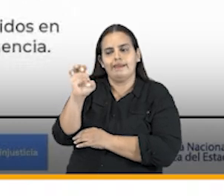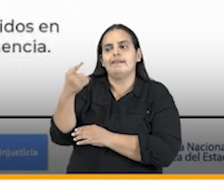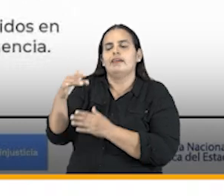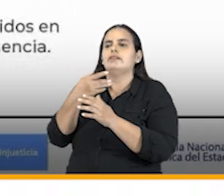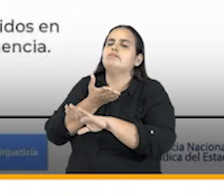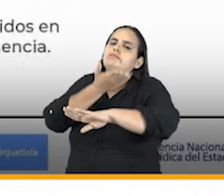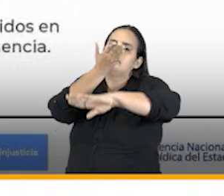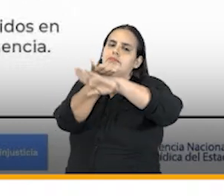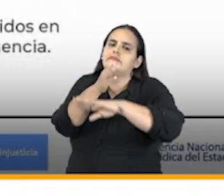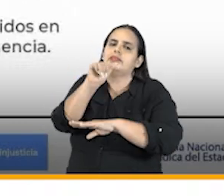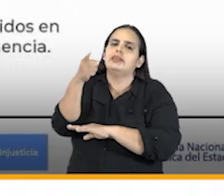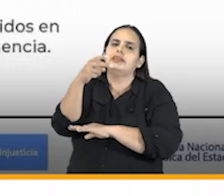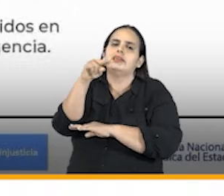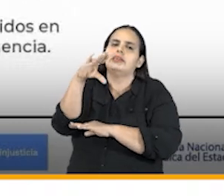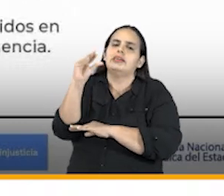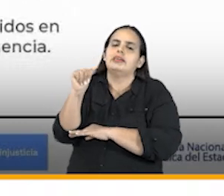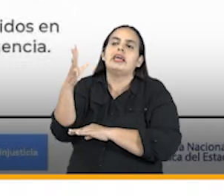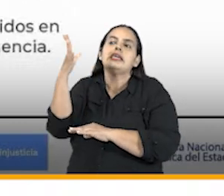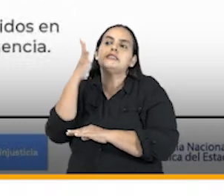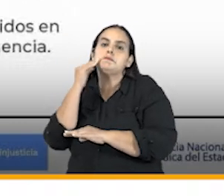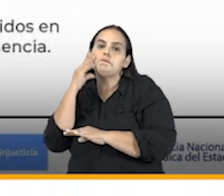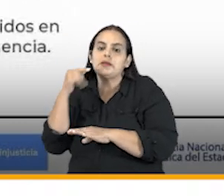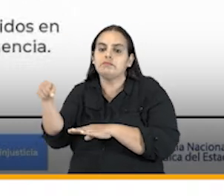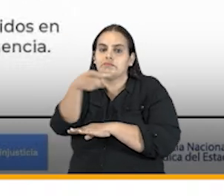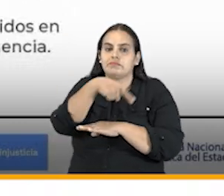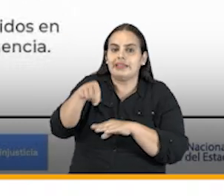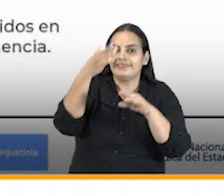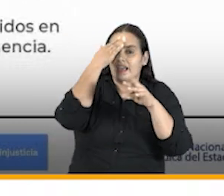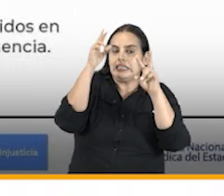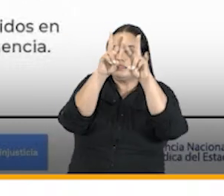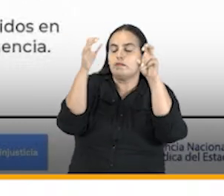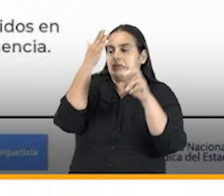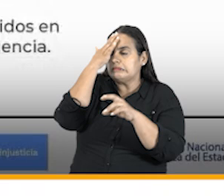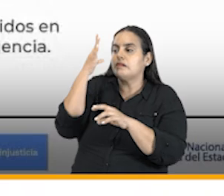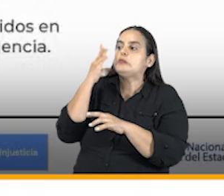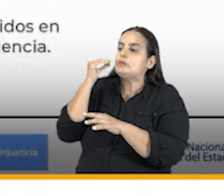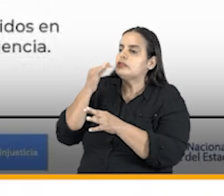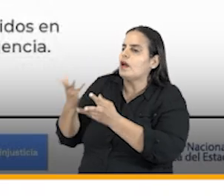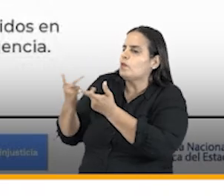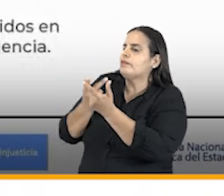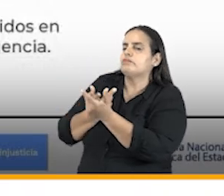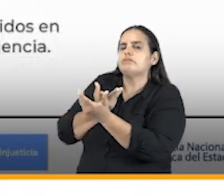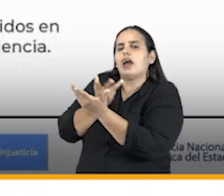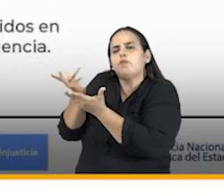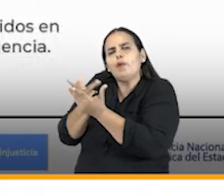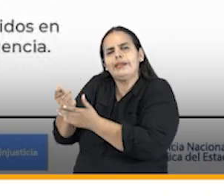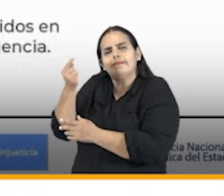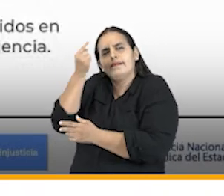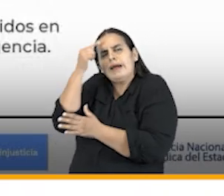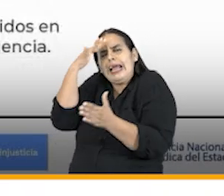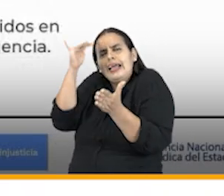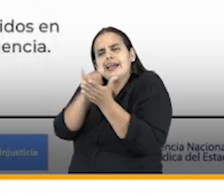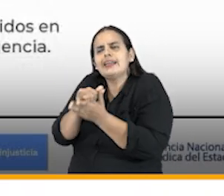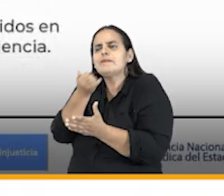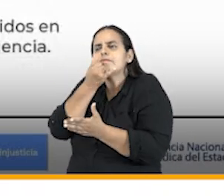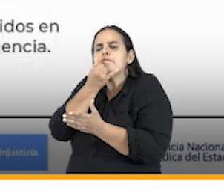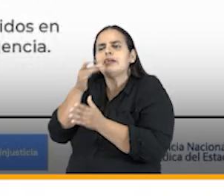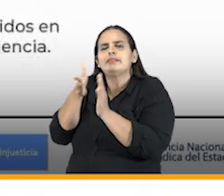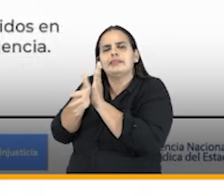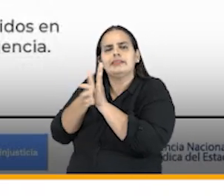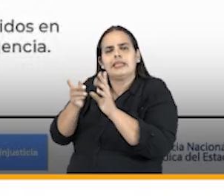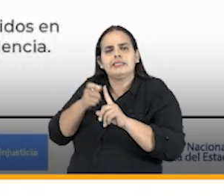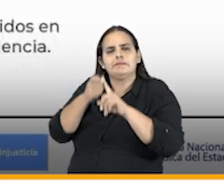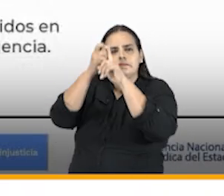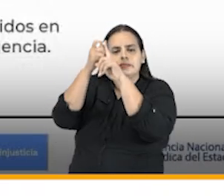le solicitó a la agencia que nuestra condición de expertos en esta materia le diéramos un concepto sobre el criterio